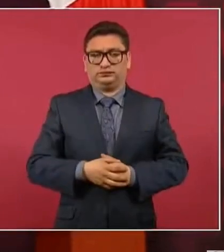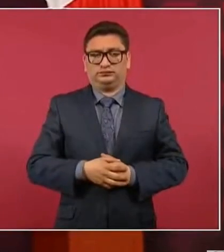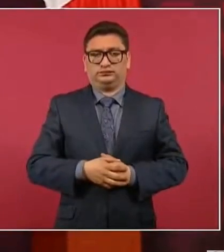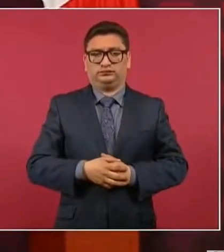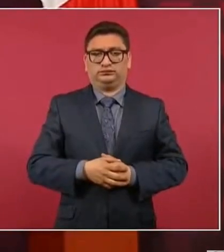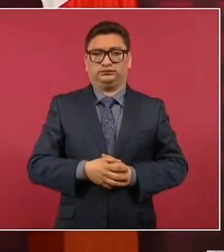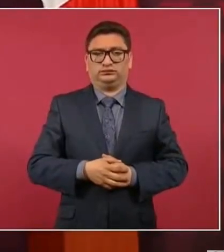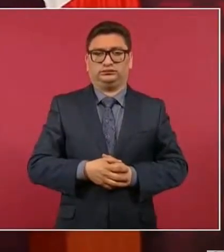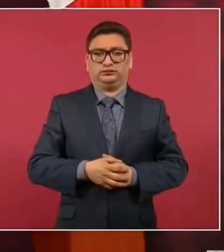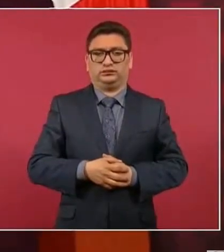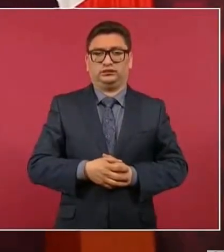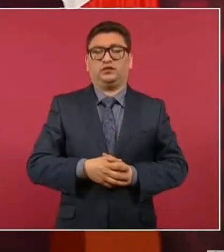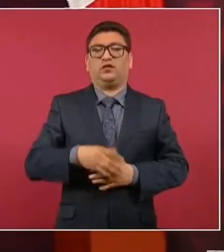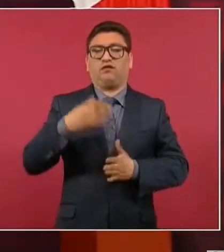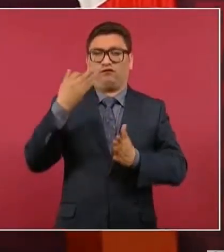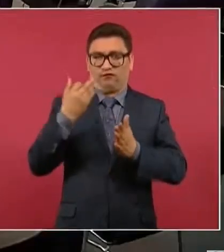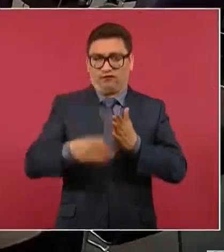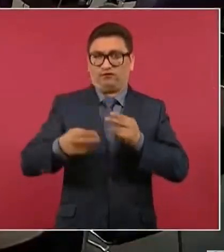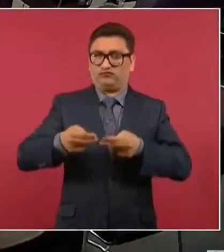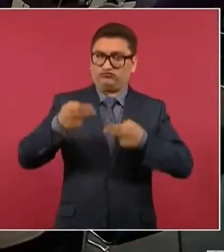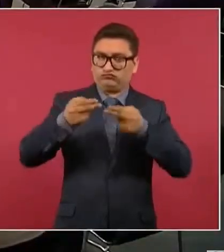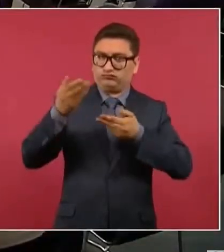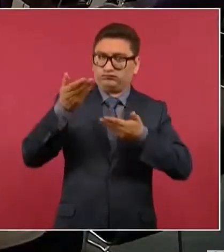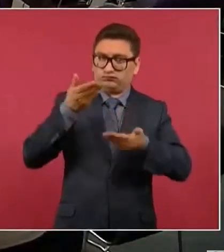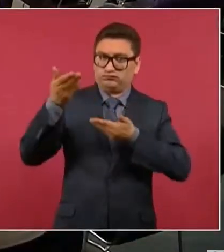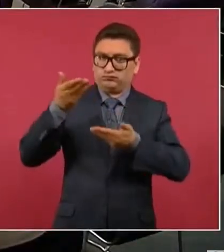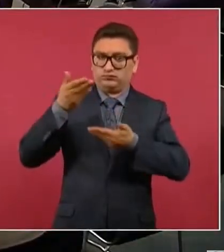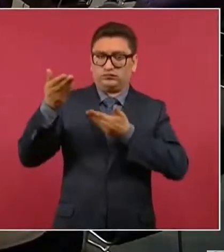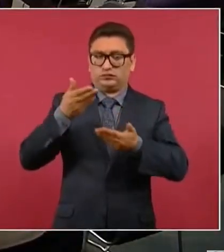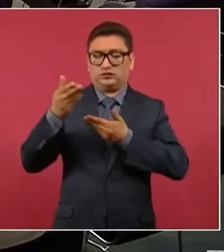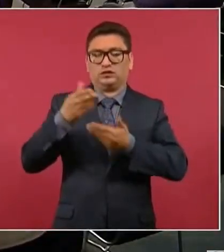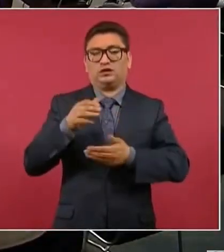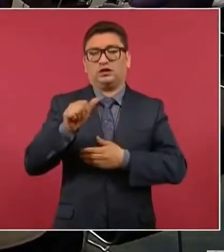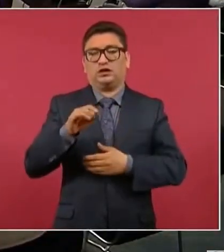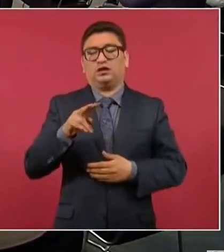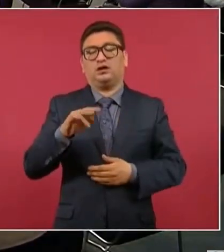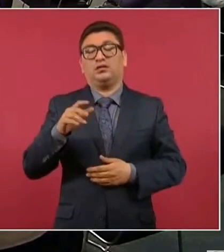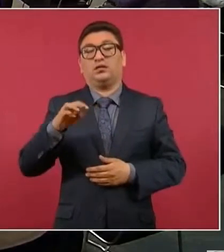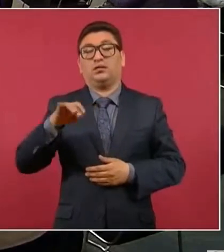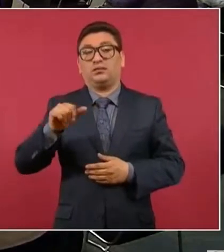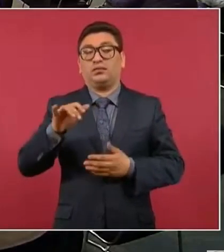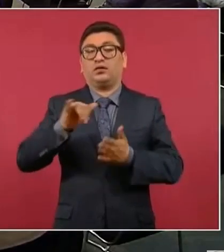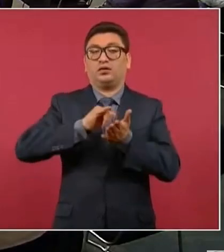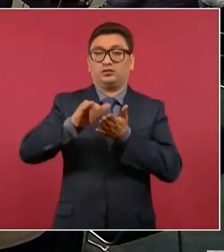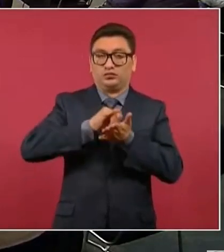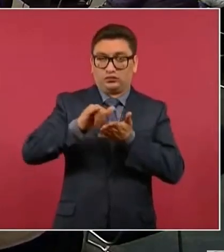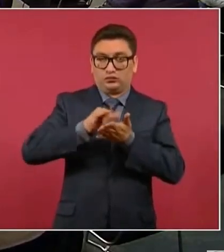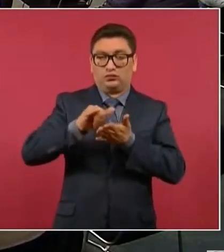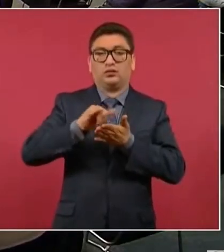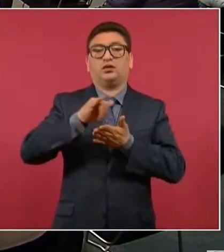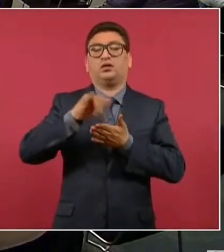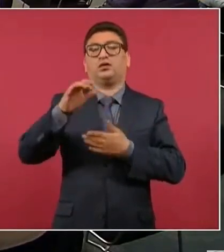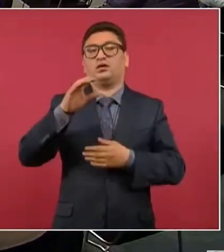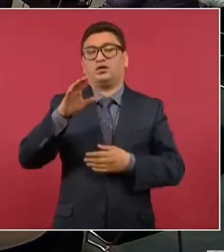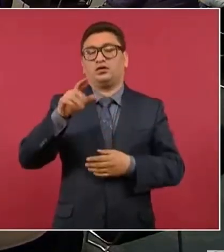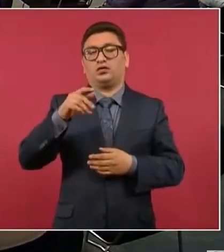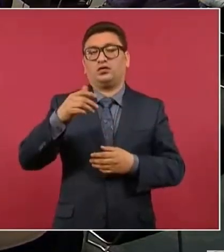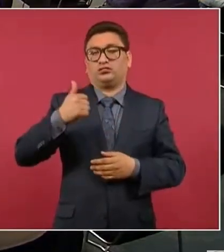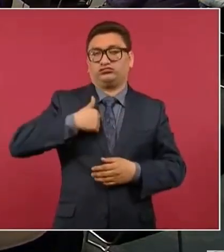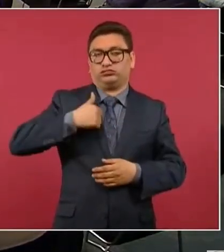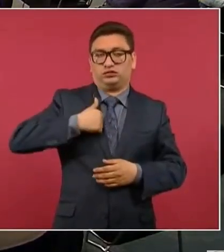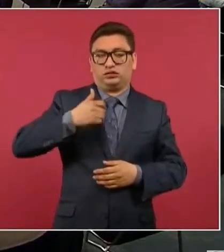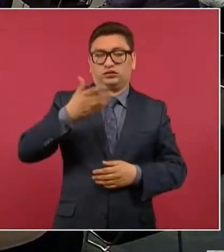este intercambio comercial de Alabama hacia Nueva York hacia Canadá.